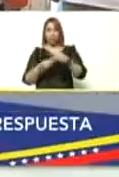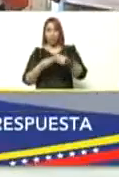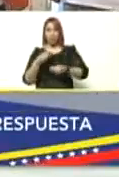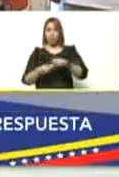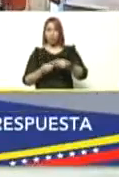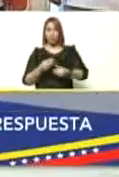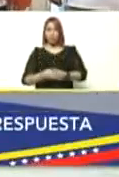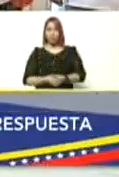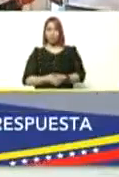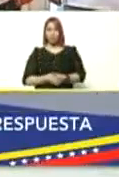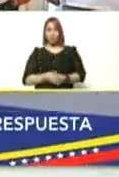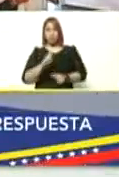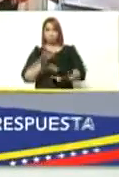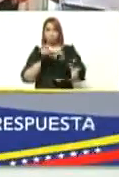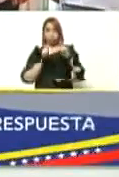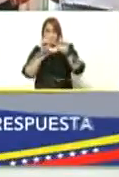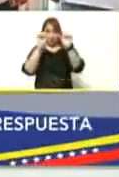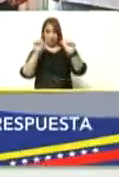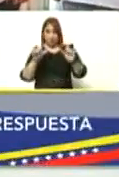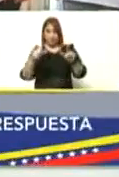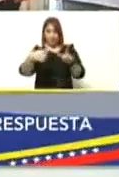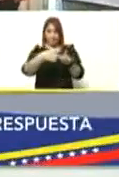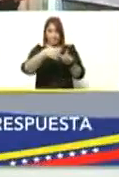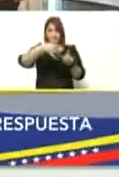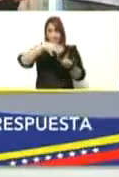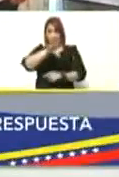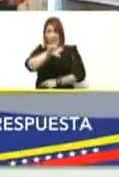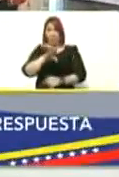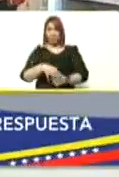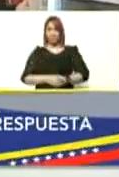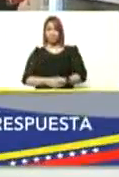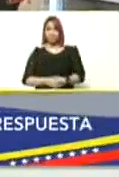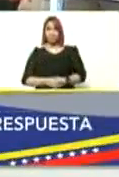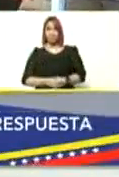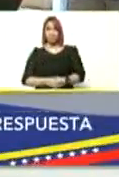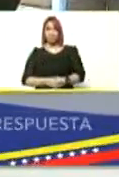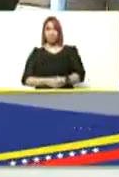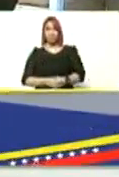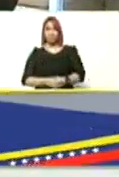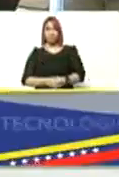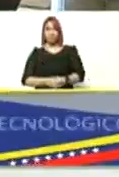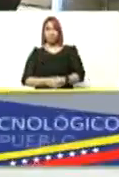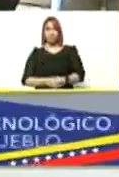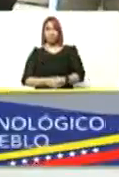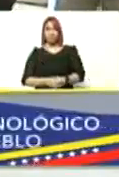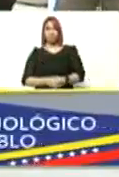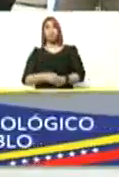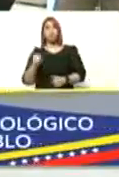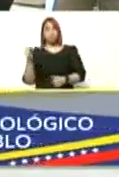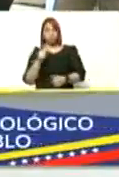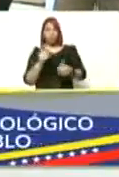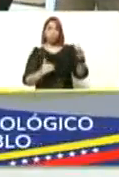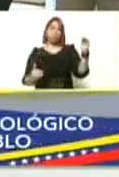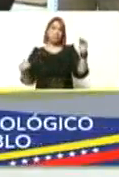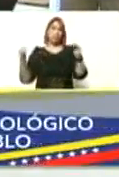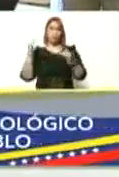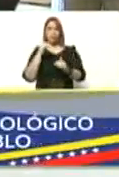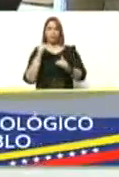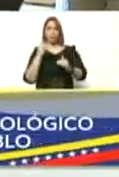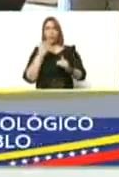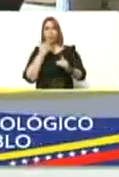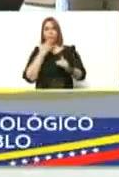en la encuesta del sistema patria si el aumento de los casos